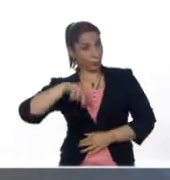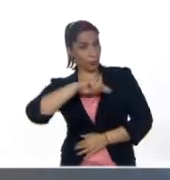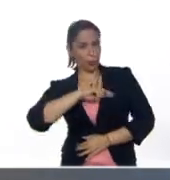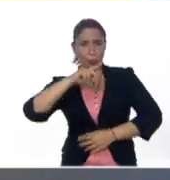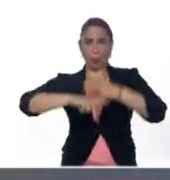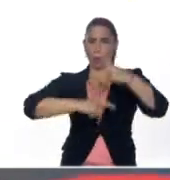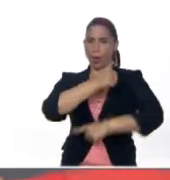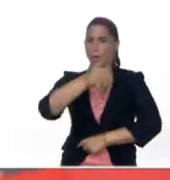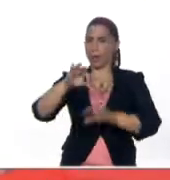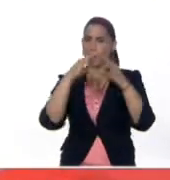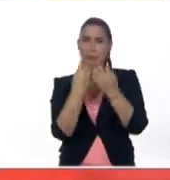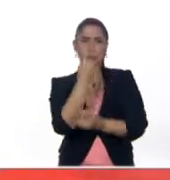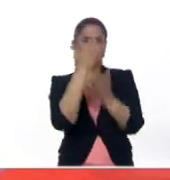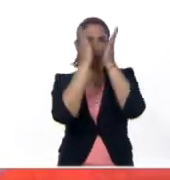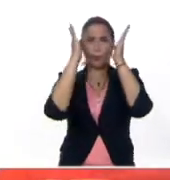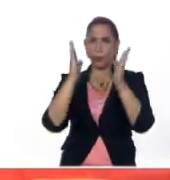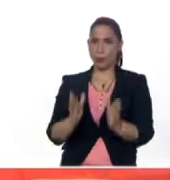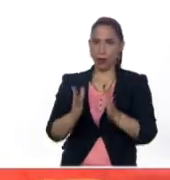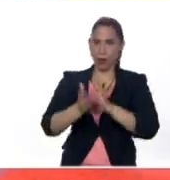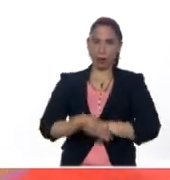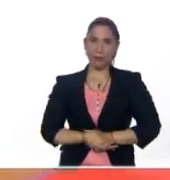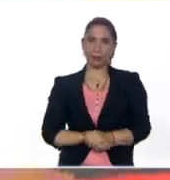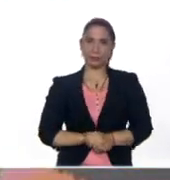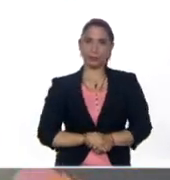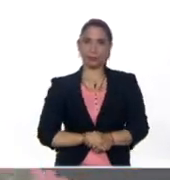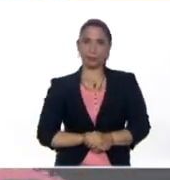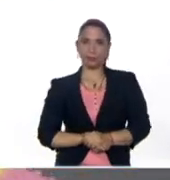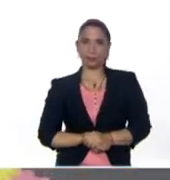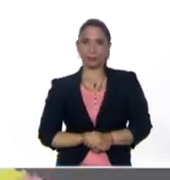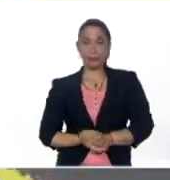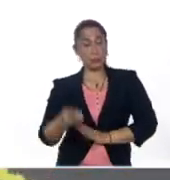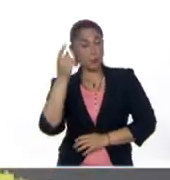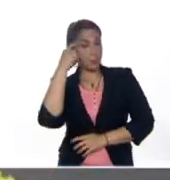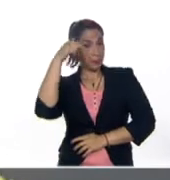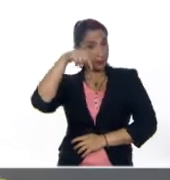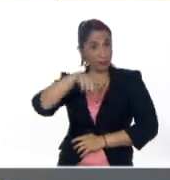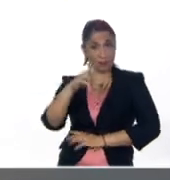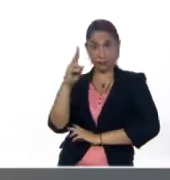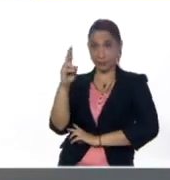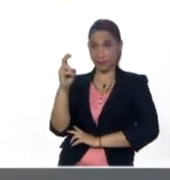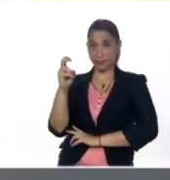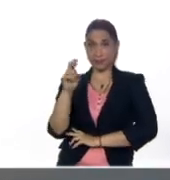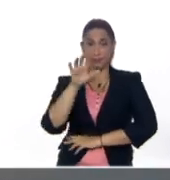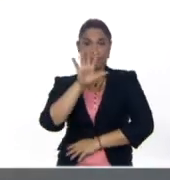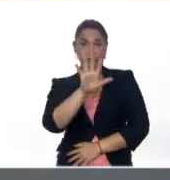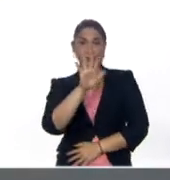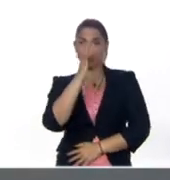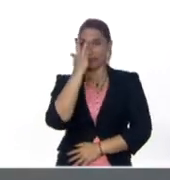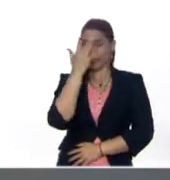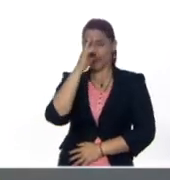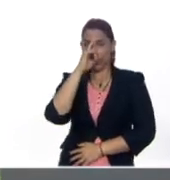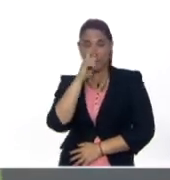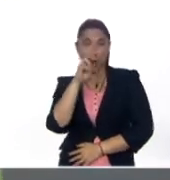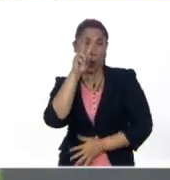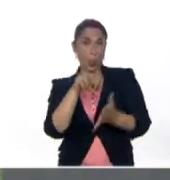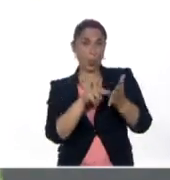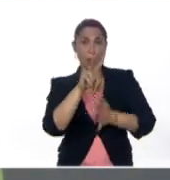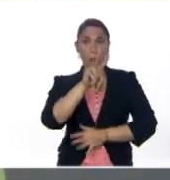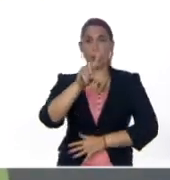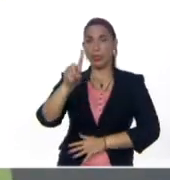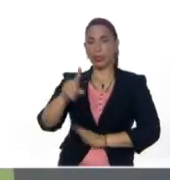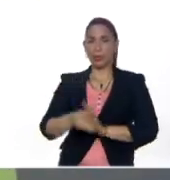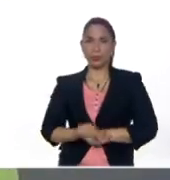programa Cada Familia, una escuela. El día de hoy, viernes 5 de febrero del año 2021,